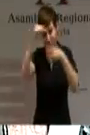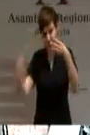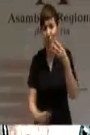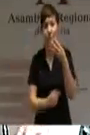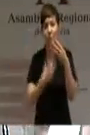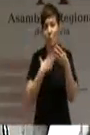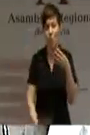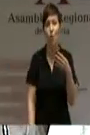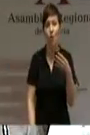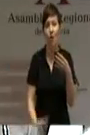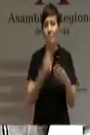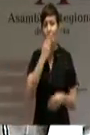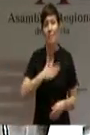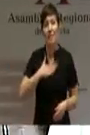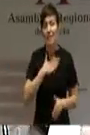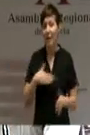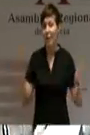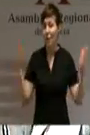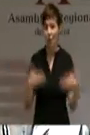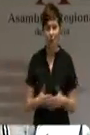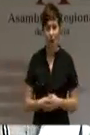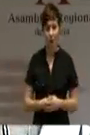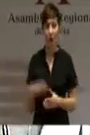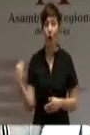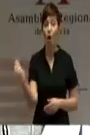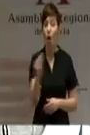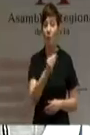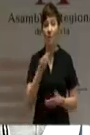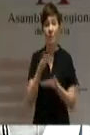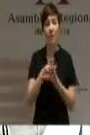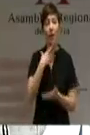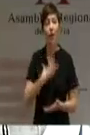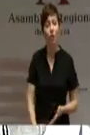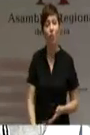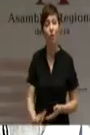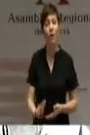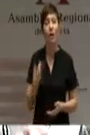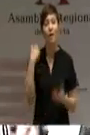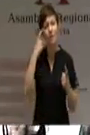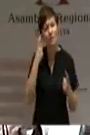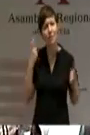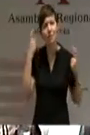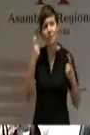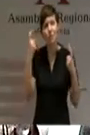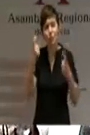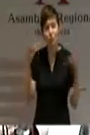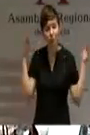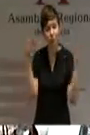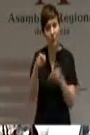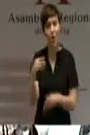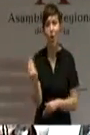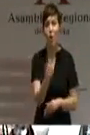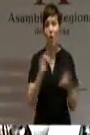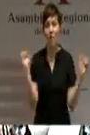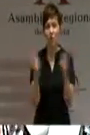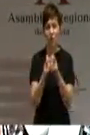indicadores de bienestar. Nuestros jóvenes se merecen que demos ejemplo de buena gestión, de mirada al futuro.